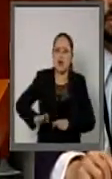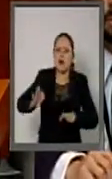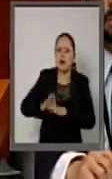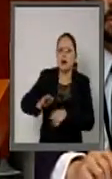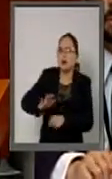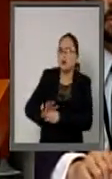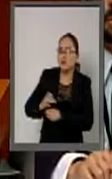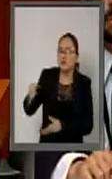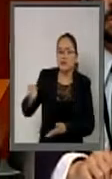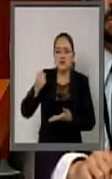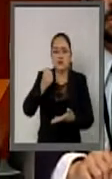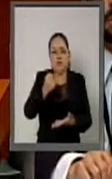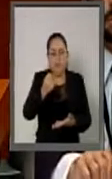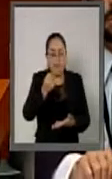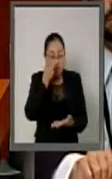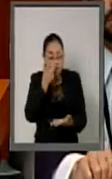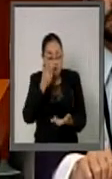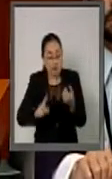presupuestal.